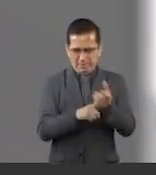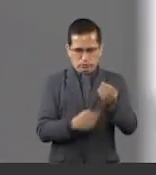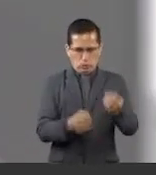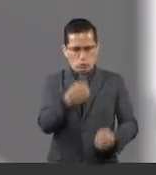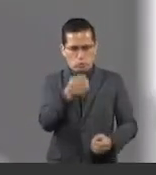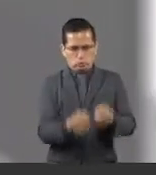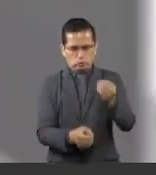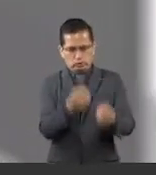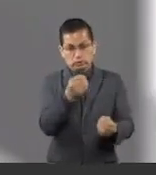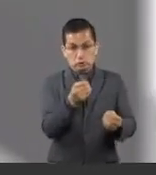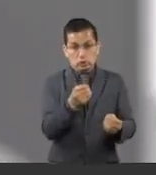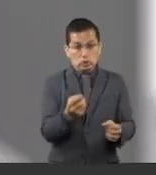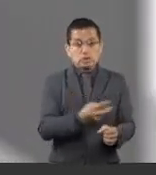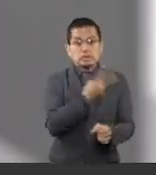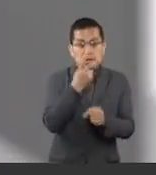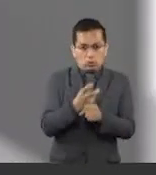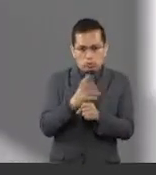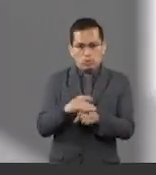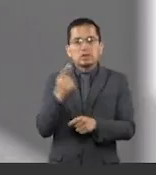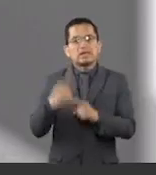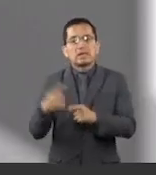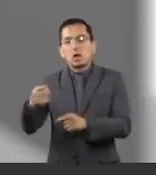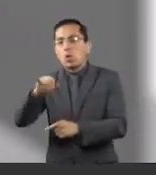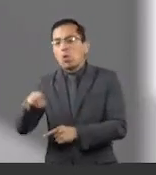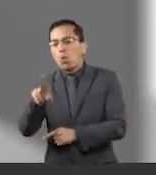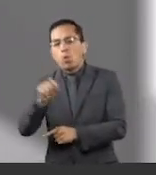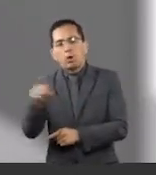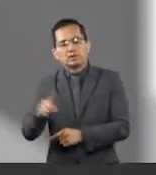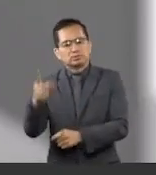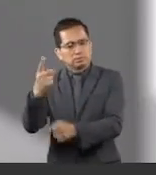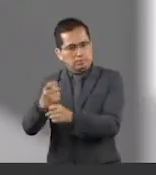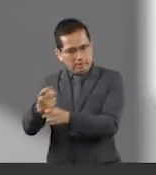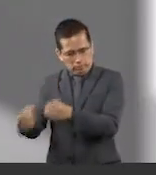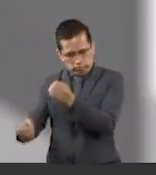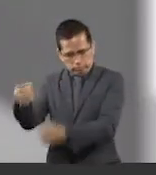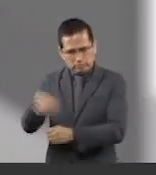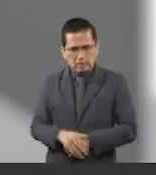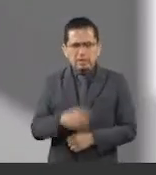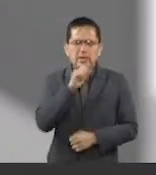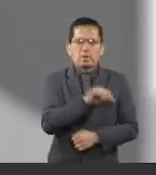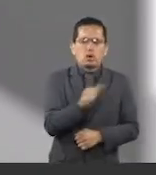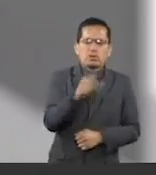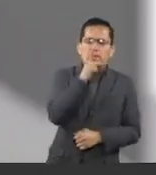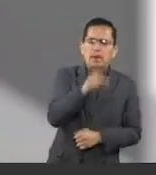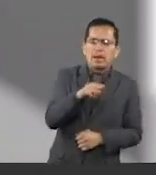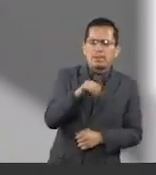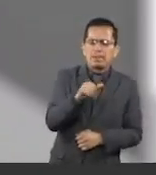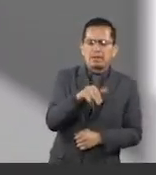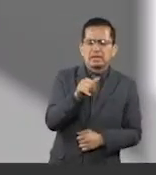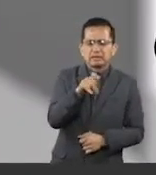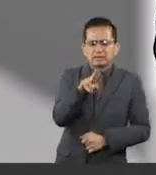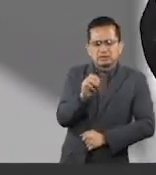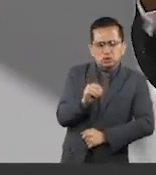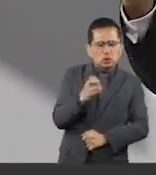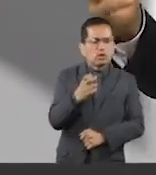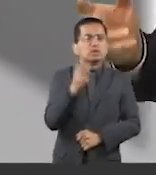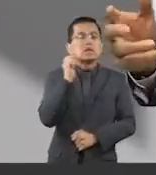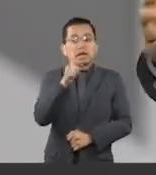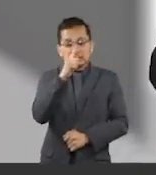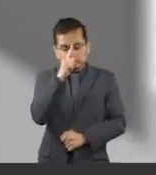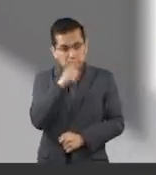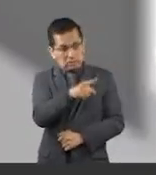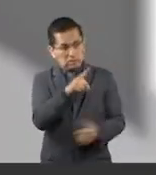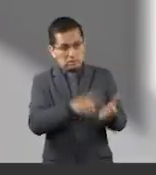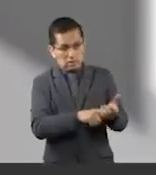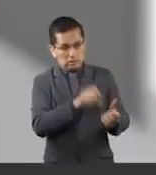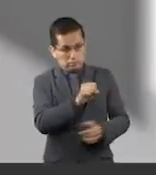instancia lo determina un juez. Y ministro también se utiliza como para designar a aquella persona de la Suprema